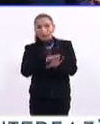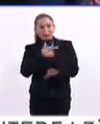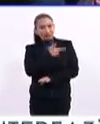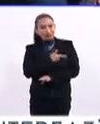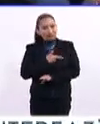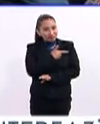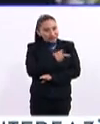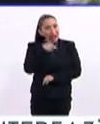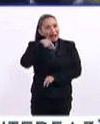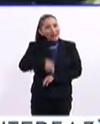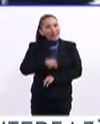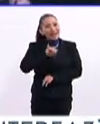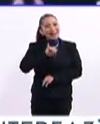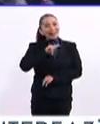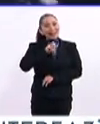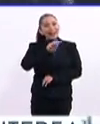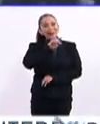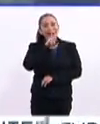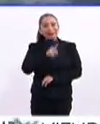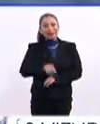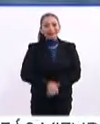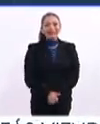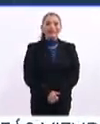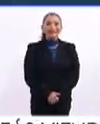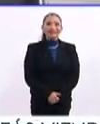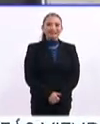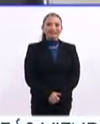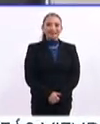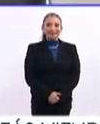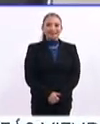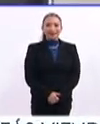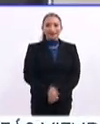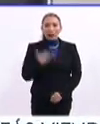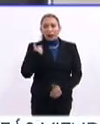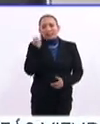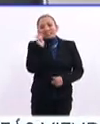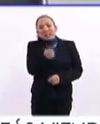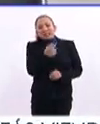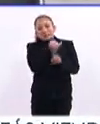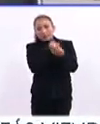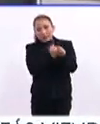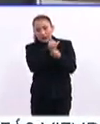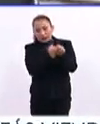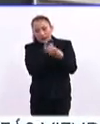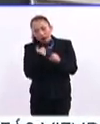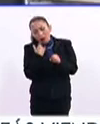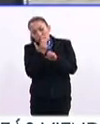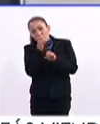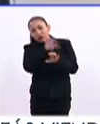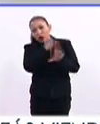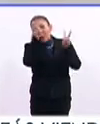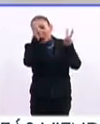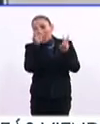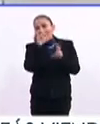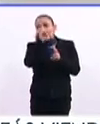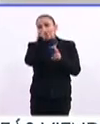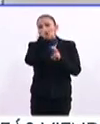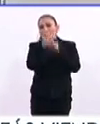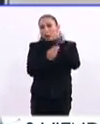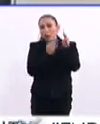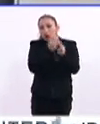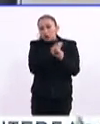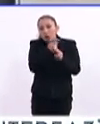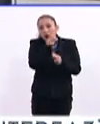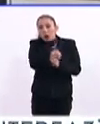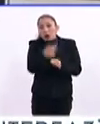más te gusten aquí en Interfaz. Nos adentramos en las investigaciones académicas sobre litio en el mundo,